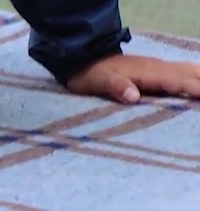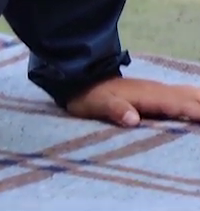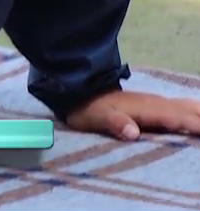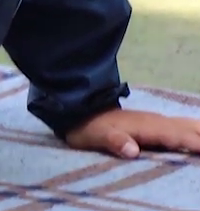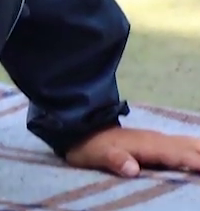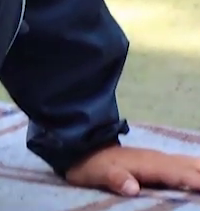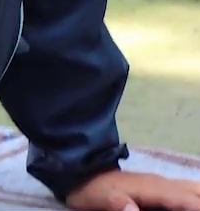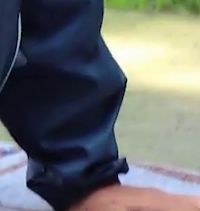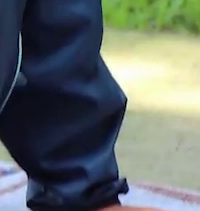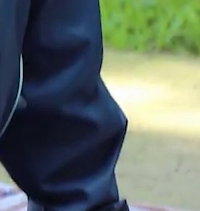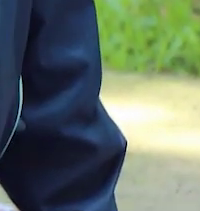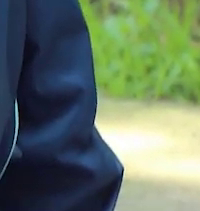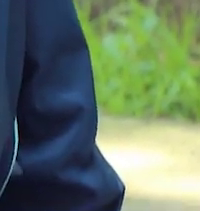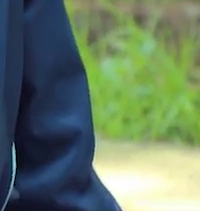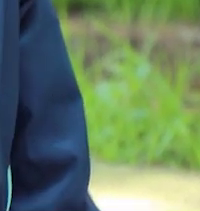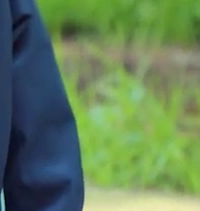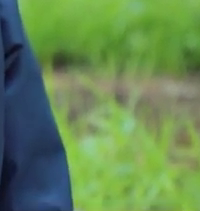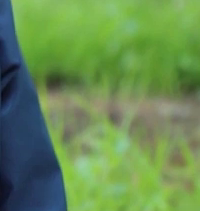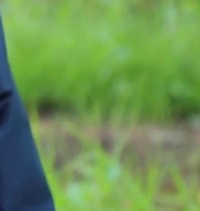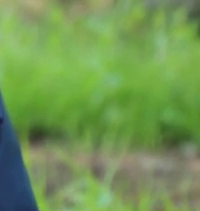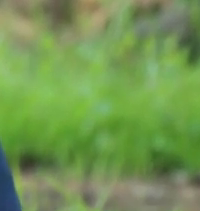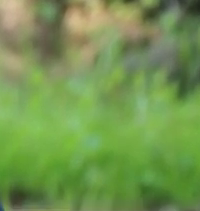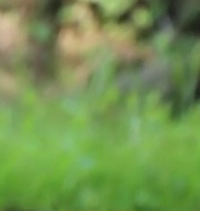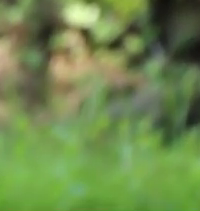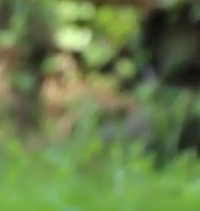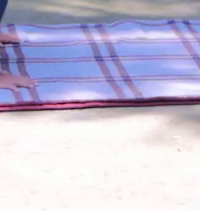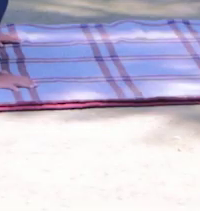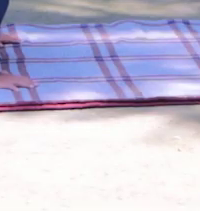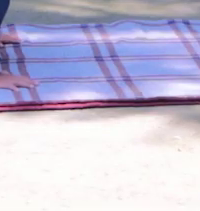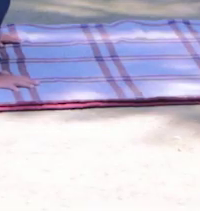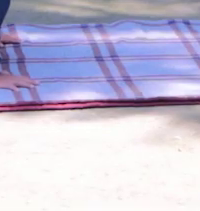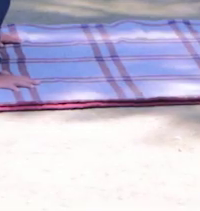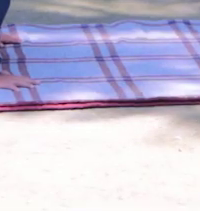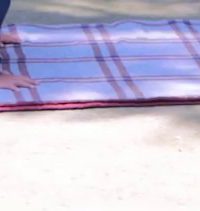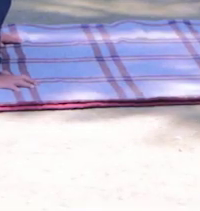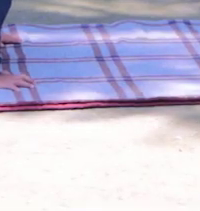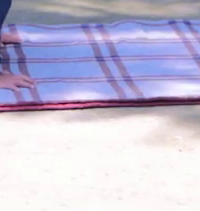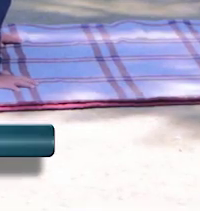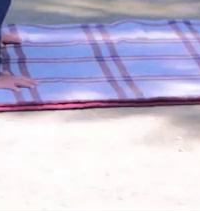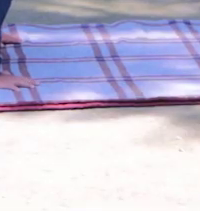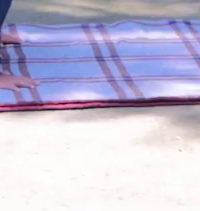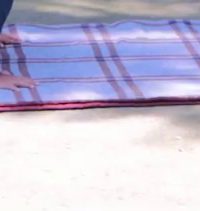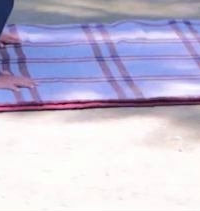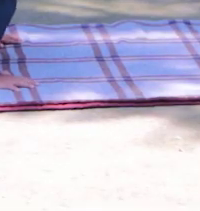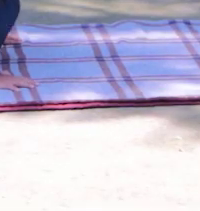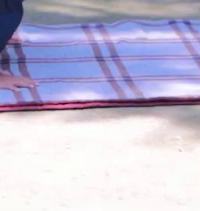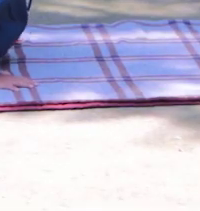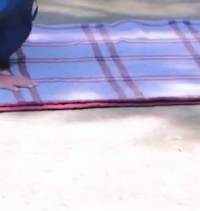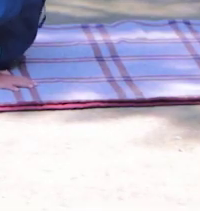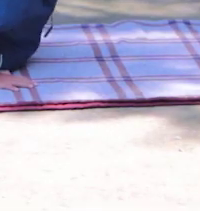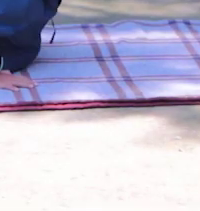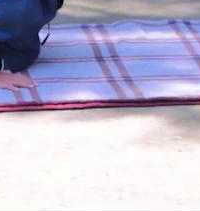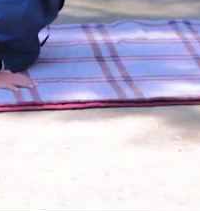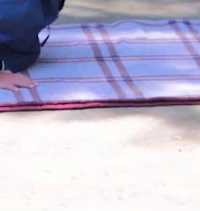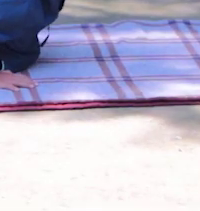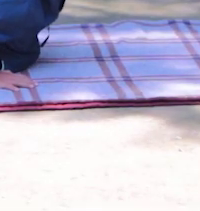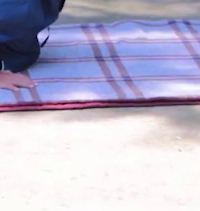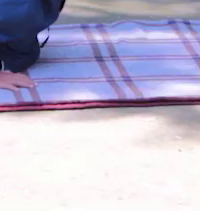Tus brazos extendidos. Relajado. Sigue respirando. Bajamos. Descansamos.